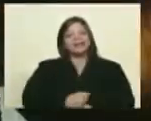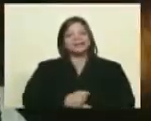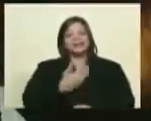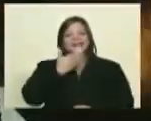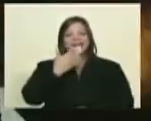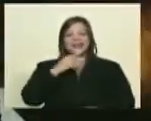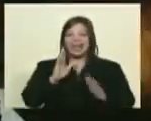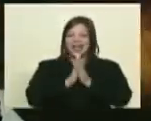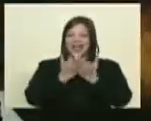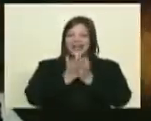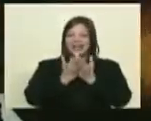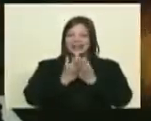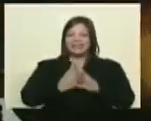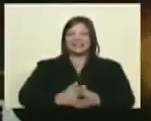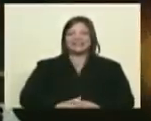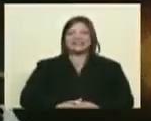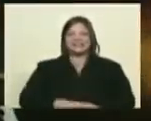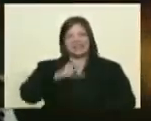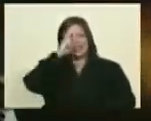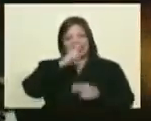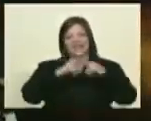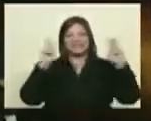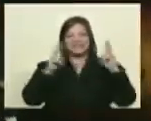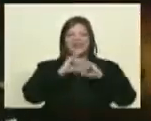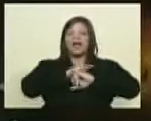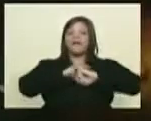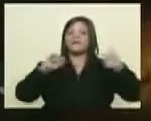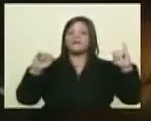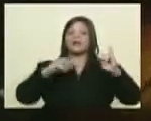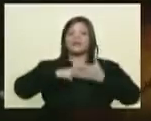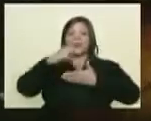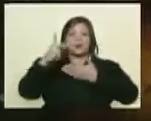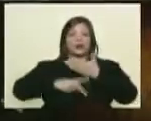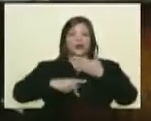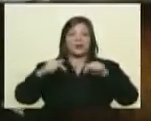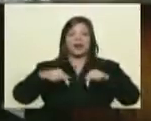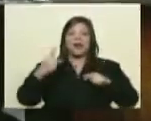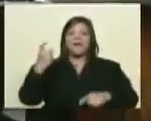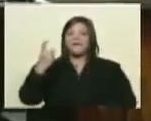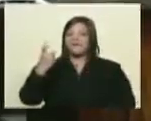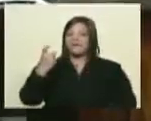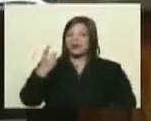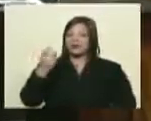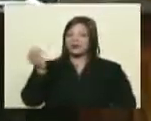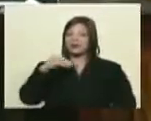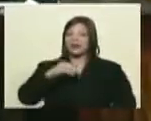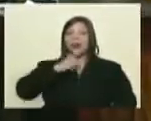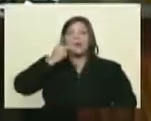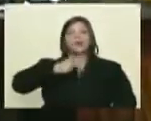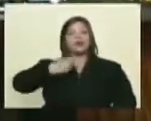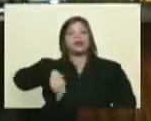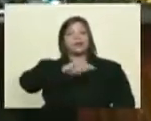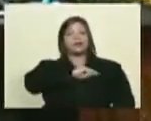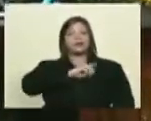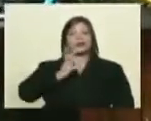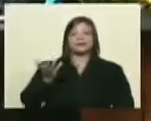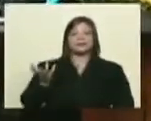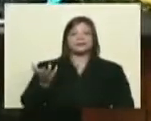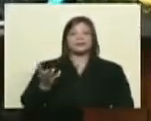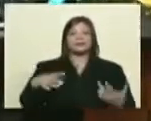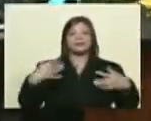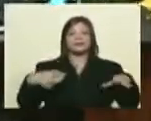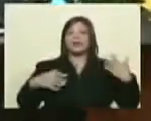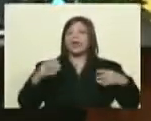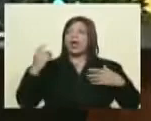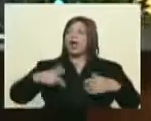y yo a ti Ernesto mucho éxito ya llegamos al final del programa nos faltó hablar sobre la política española que le dedican